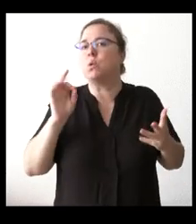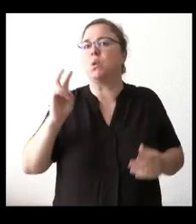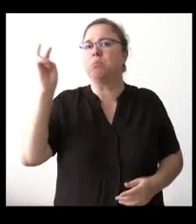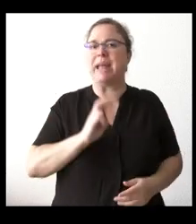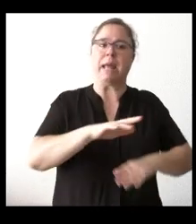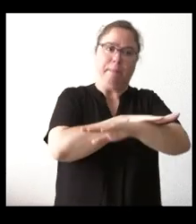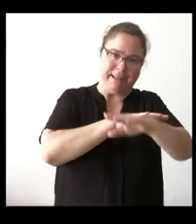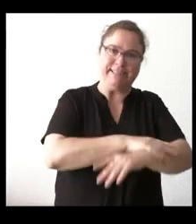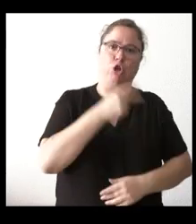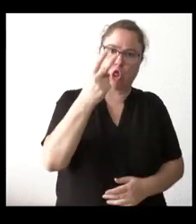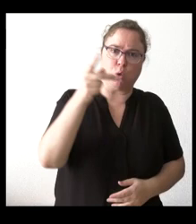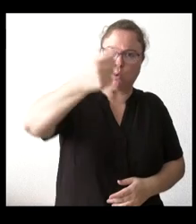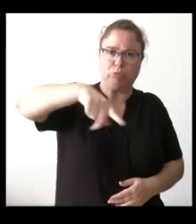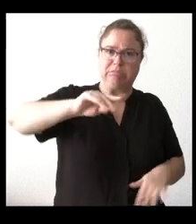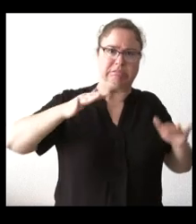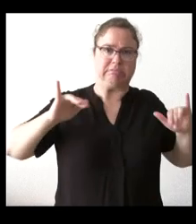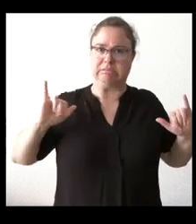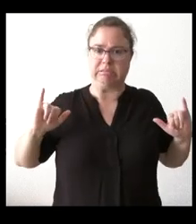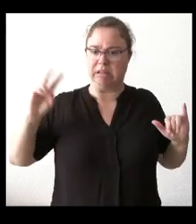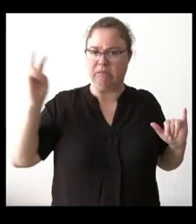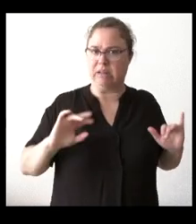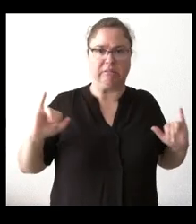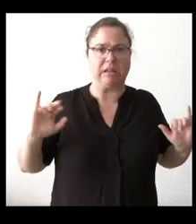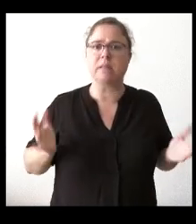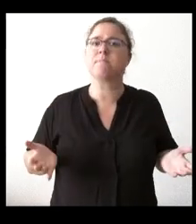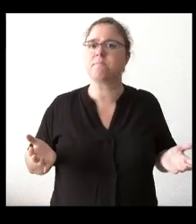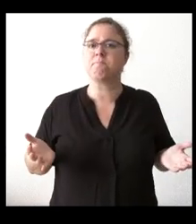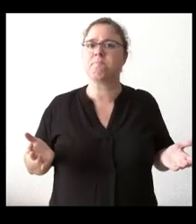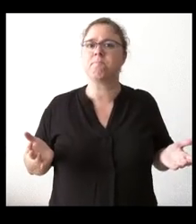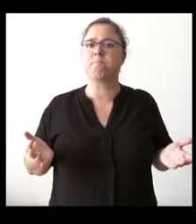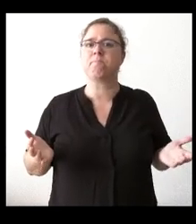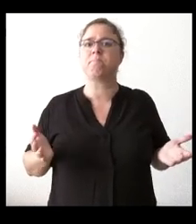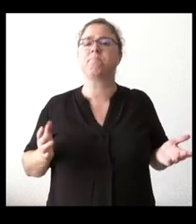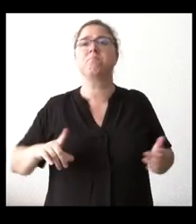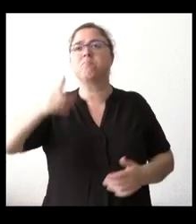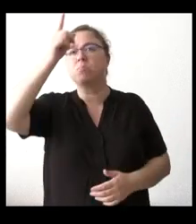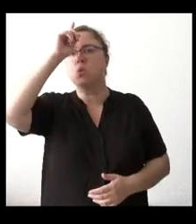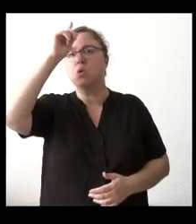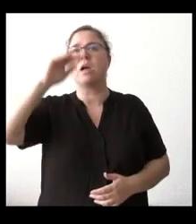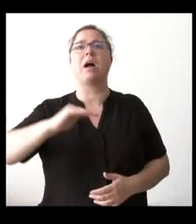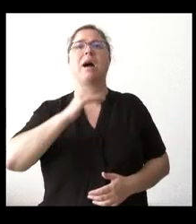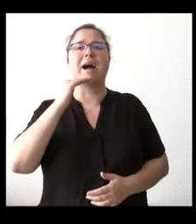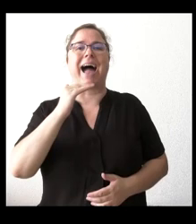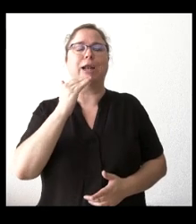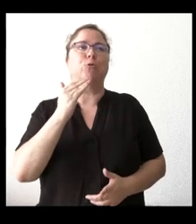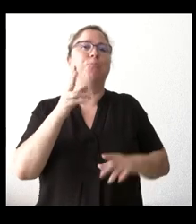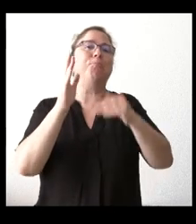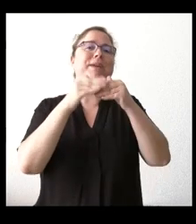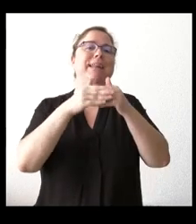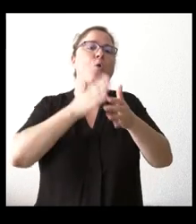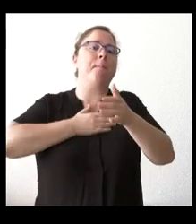ministros. Ustedes no han llegado por aquí y no sé por lo menos un poquito de empatía se